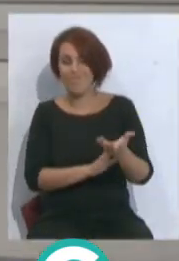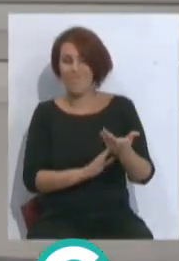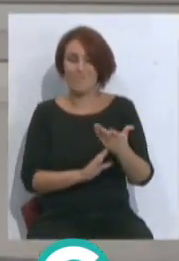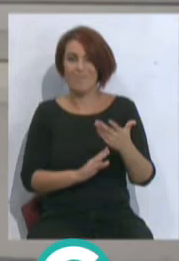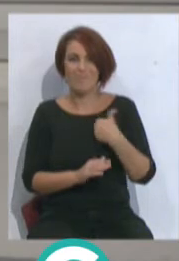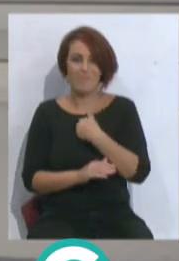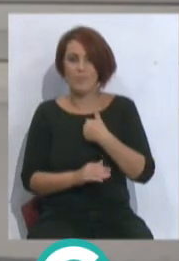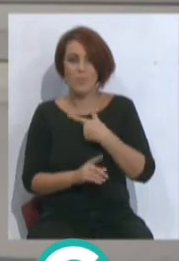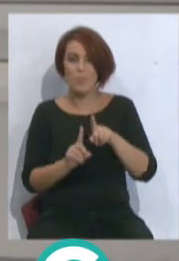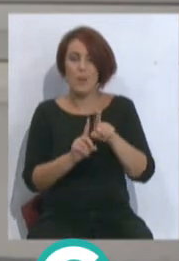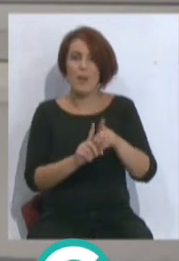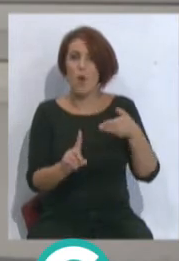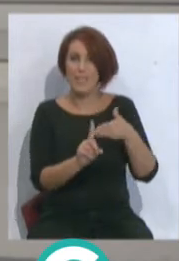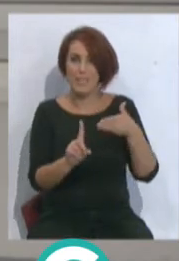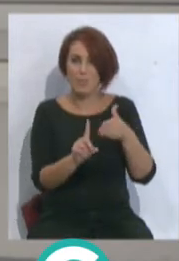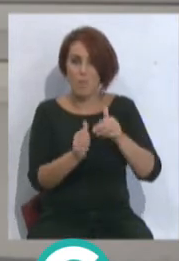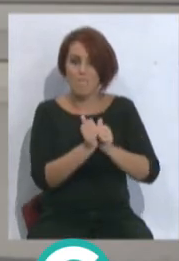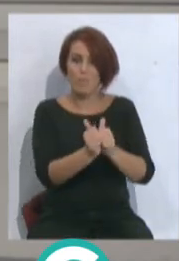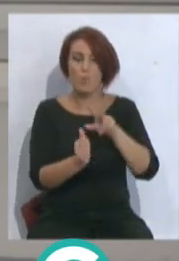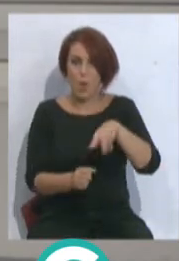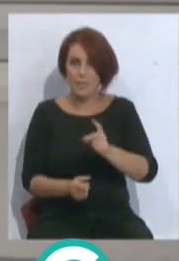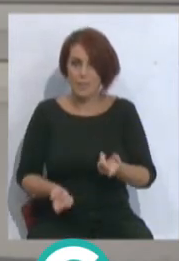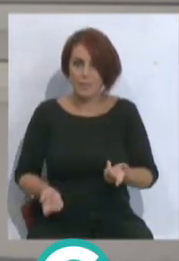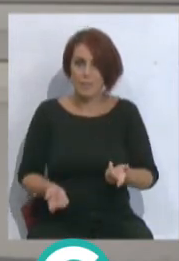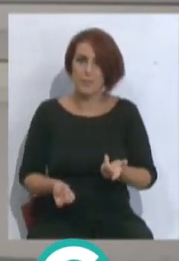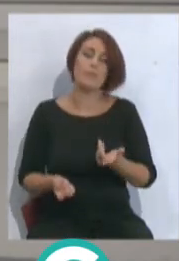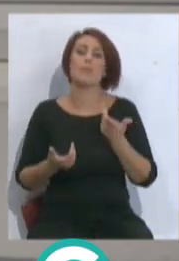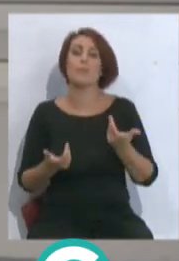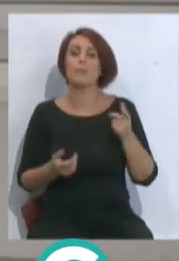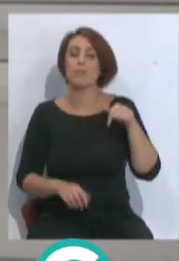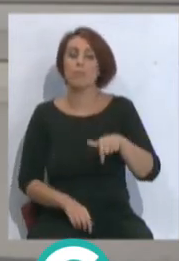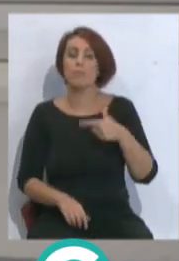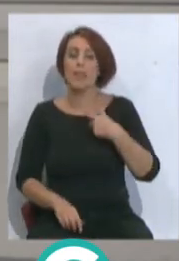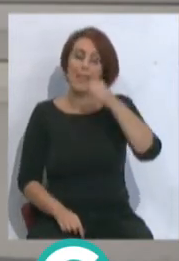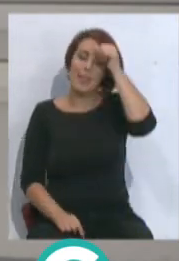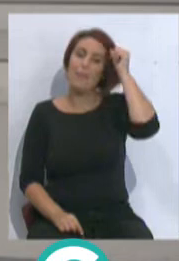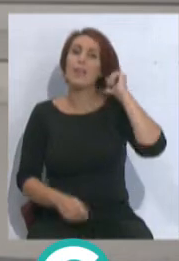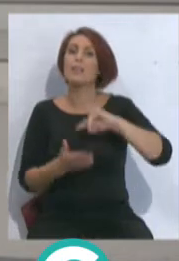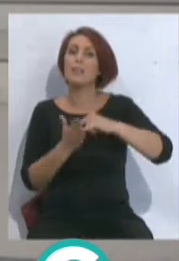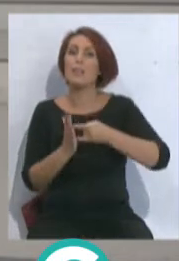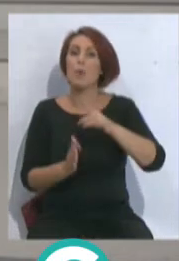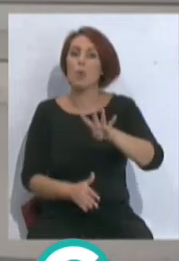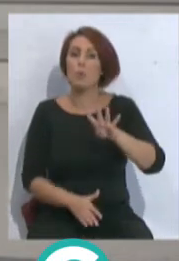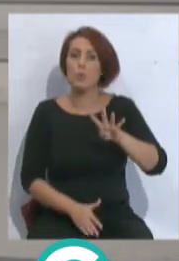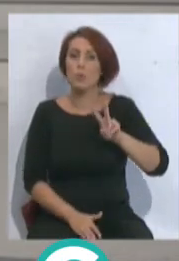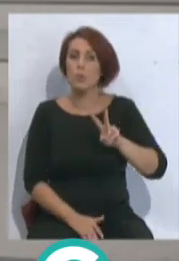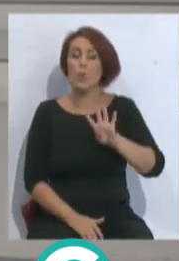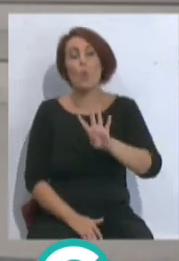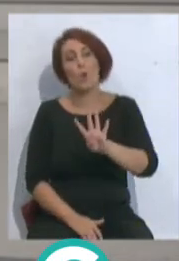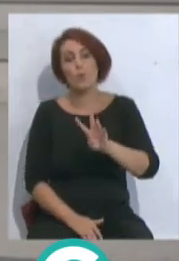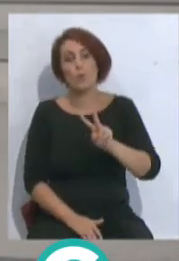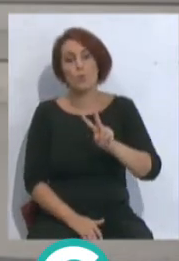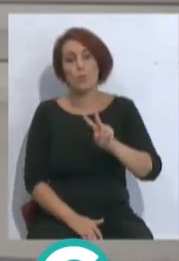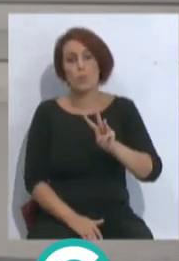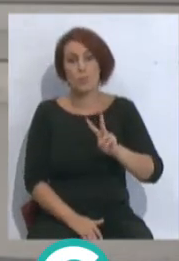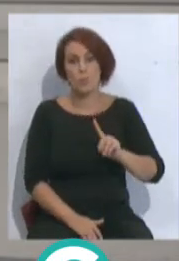lateral ofensivo. Claro, aquí en los sistemas que tiene Álvaro Cervera es el 4-4-2 o el 4-2-3